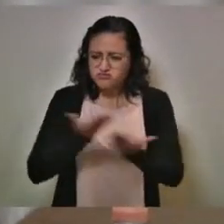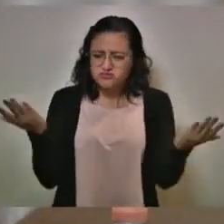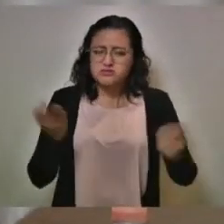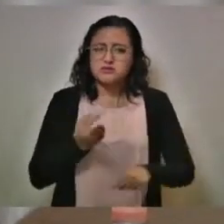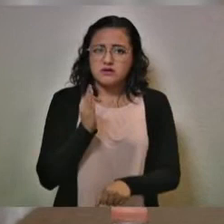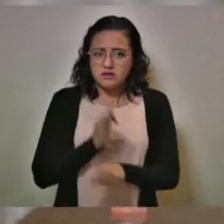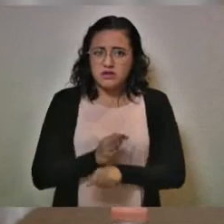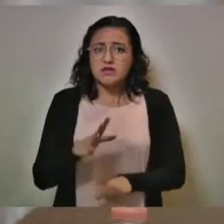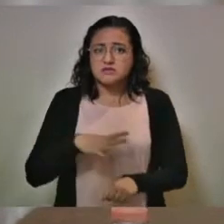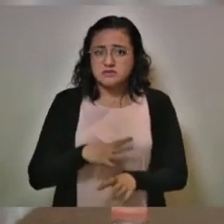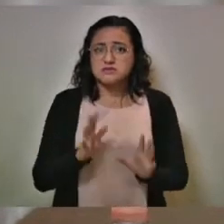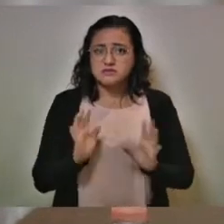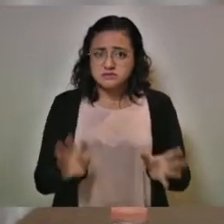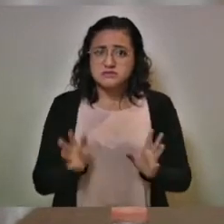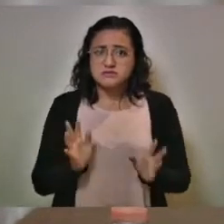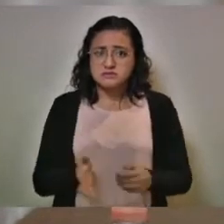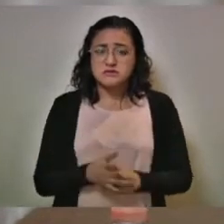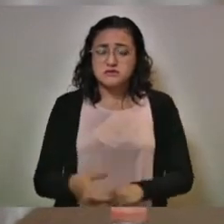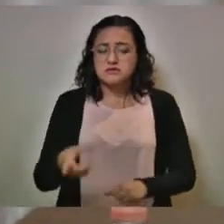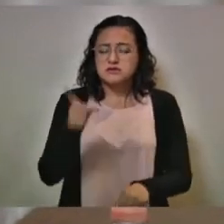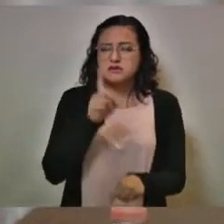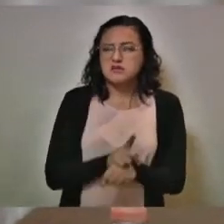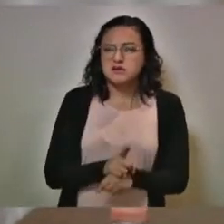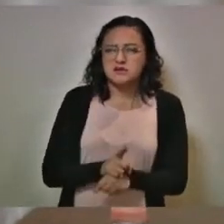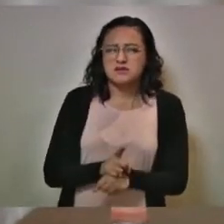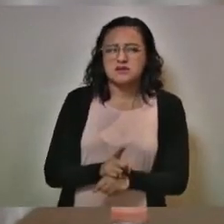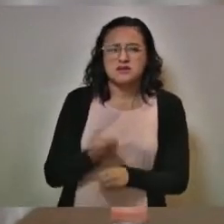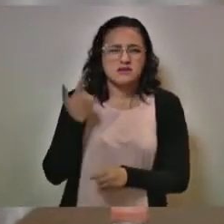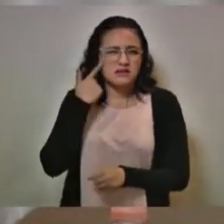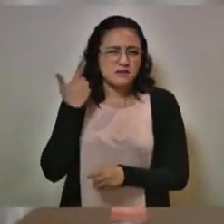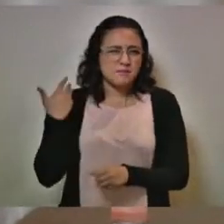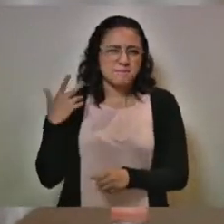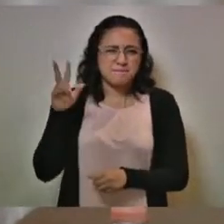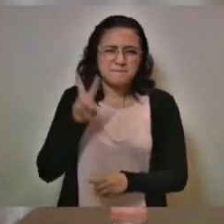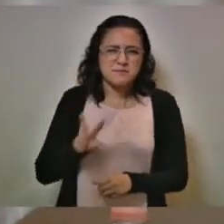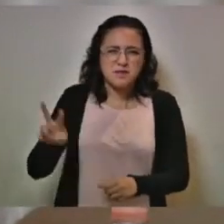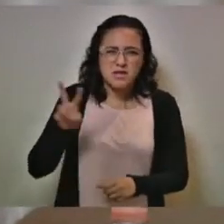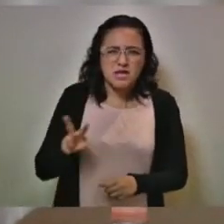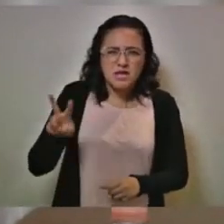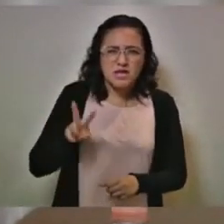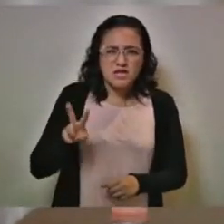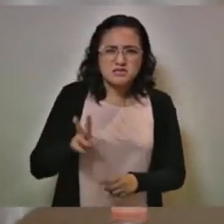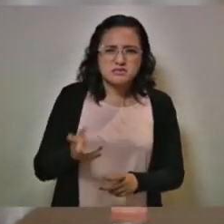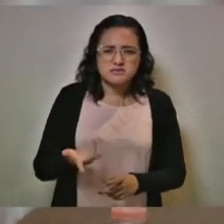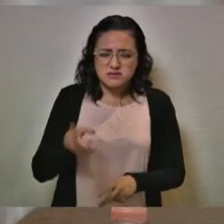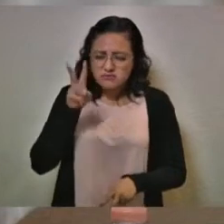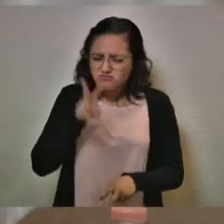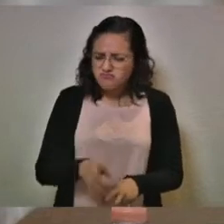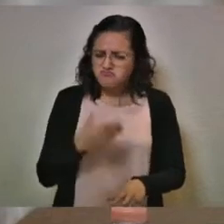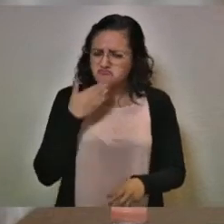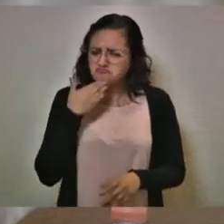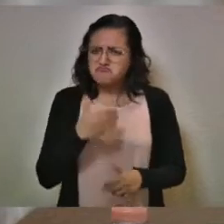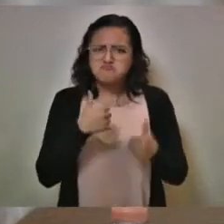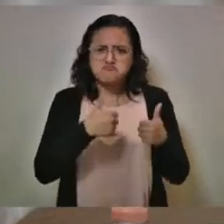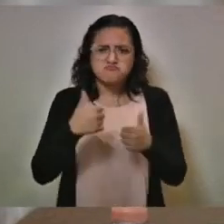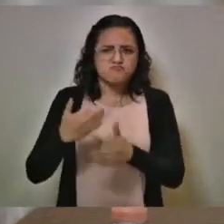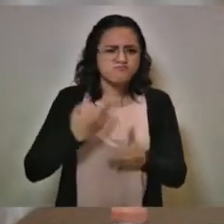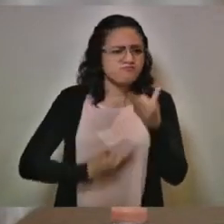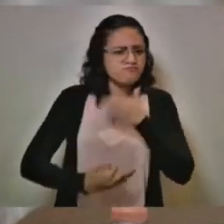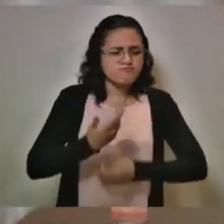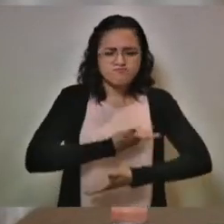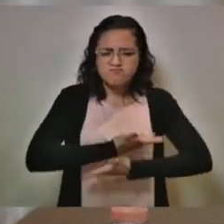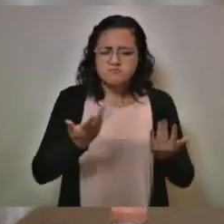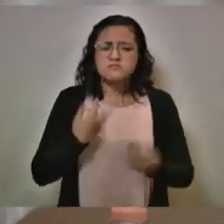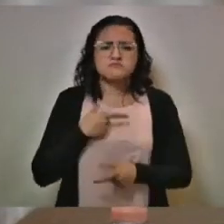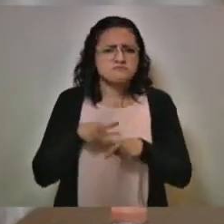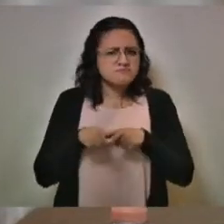460 mil el día viernes, ha sido un éxito y claro